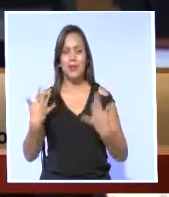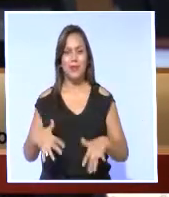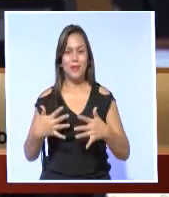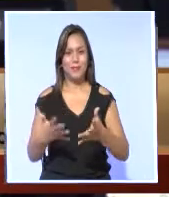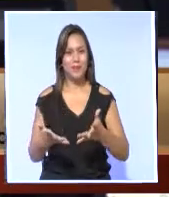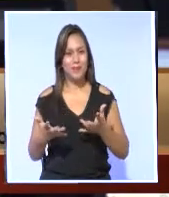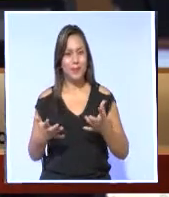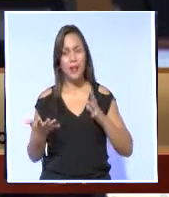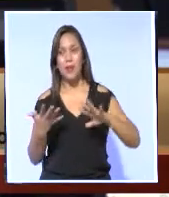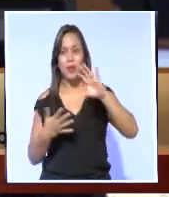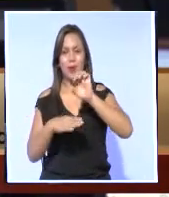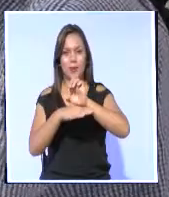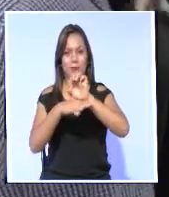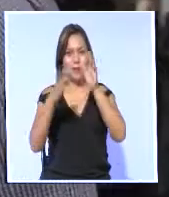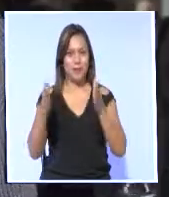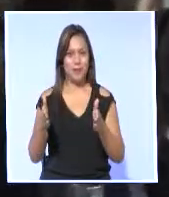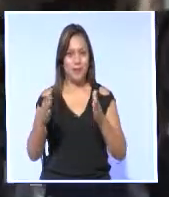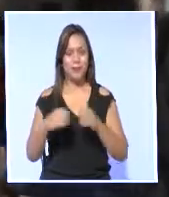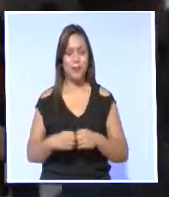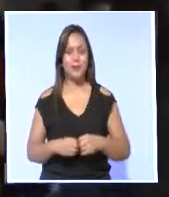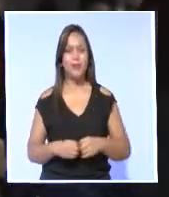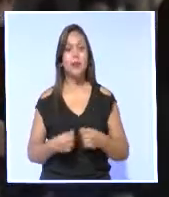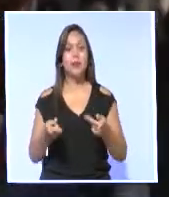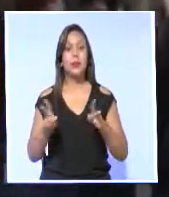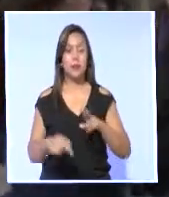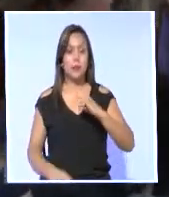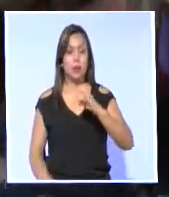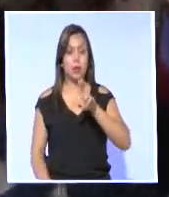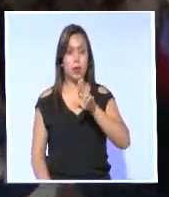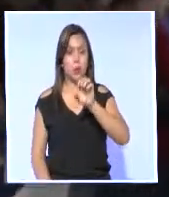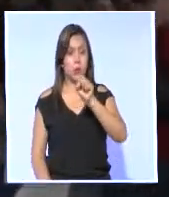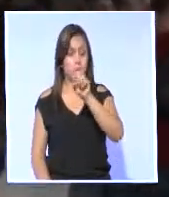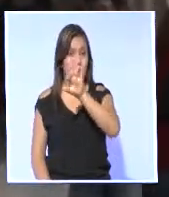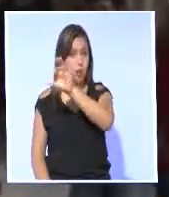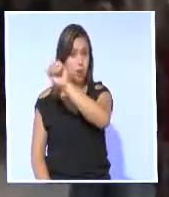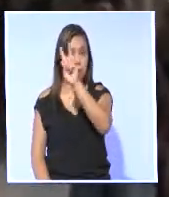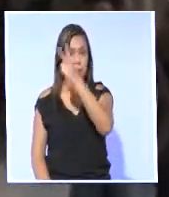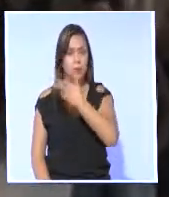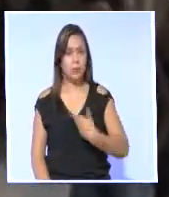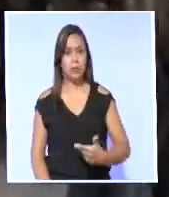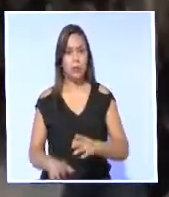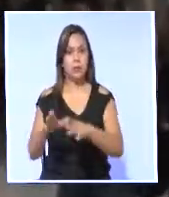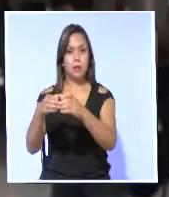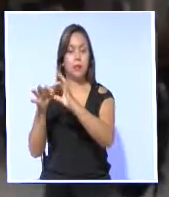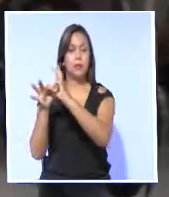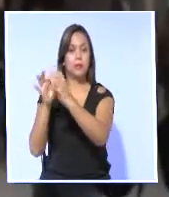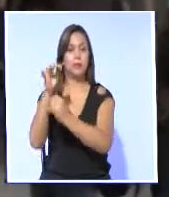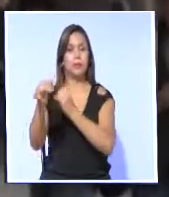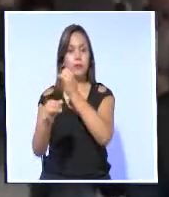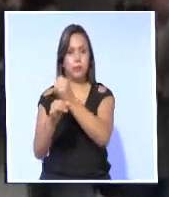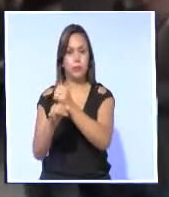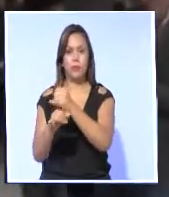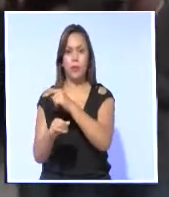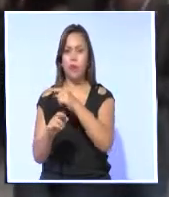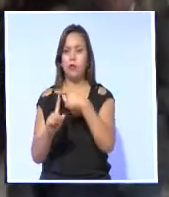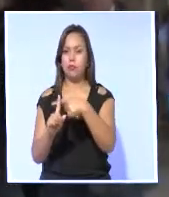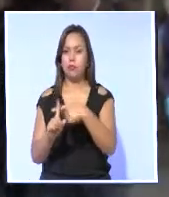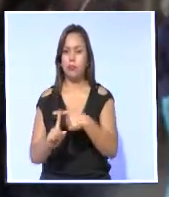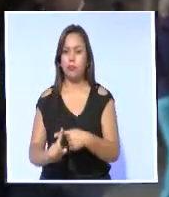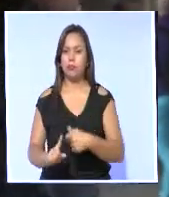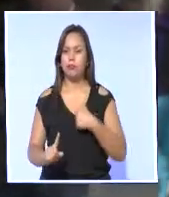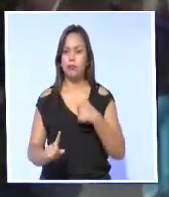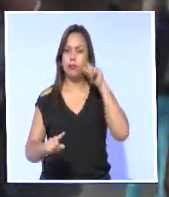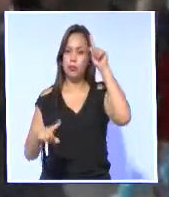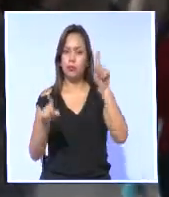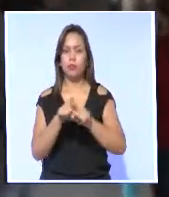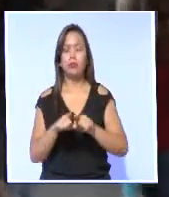queremos todos los ecuatorianos. Mientras que Esther Cuesta, vicepresidenta de la Comisión de Relaciones Internacionales, resaltó el beneficio del